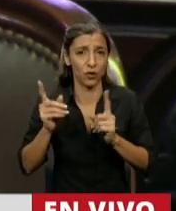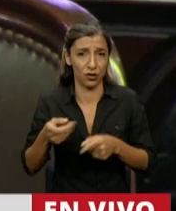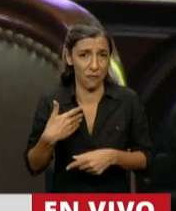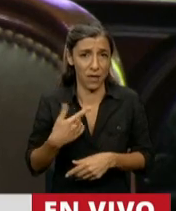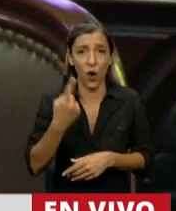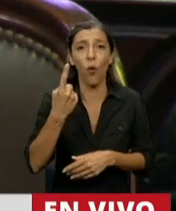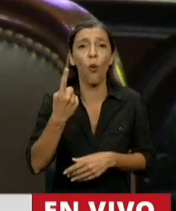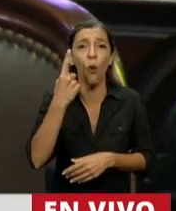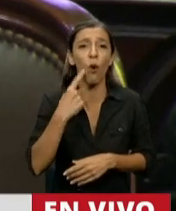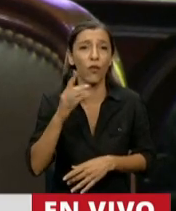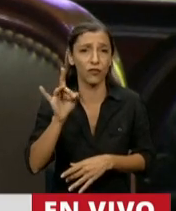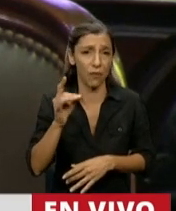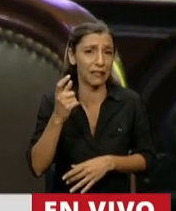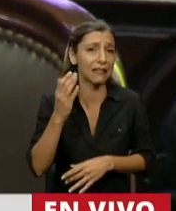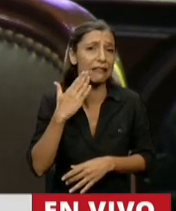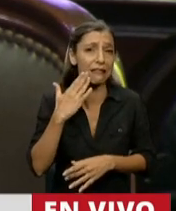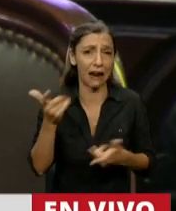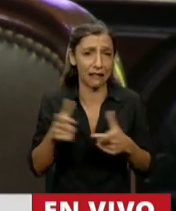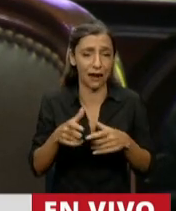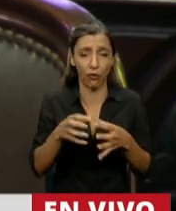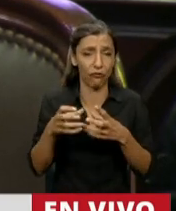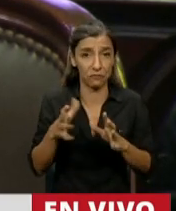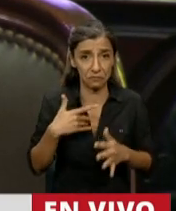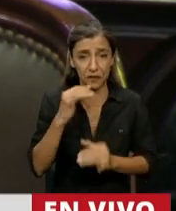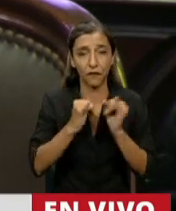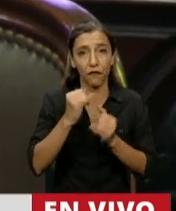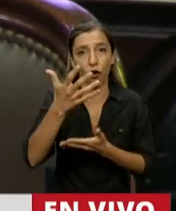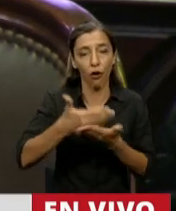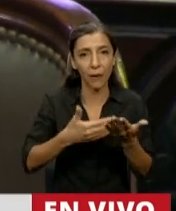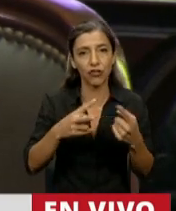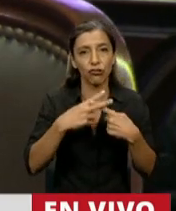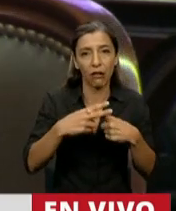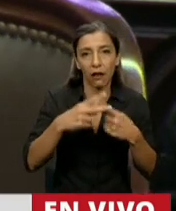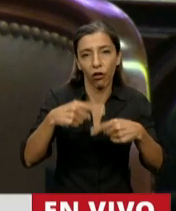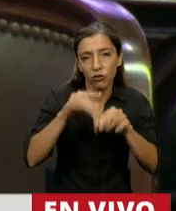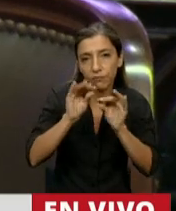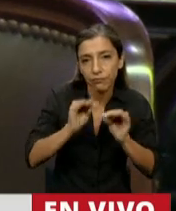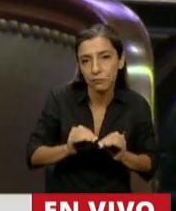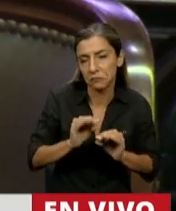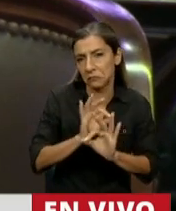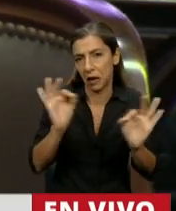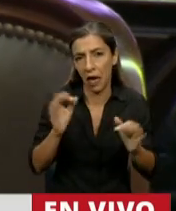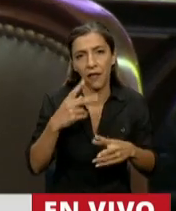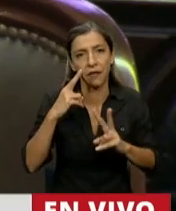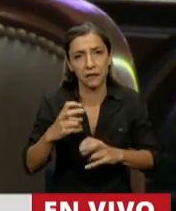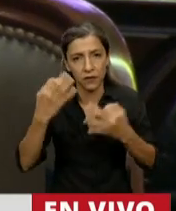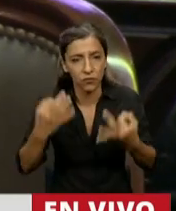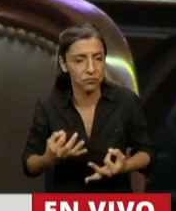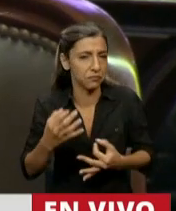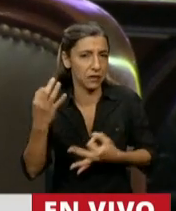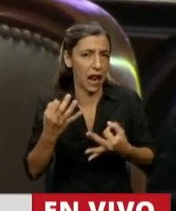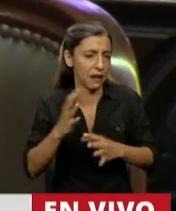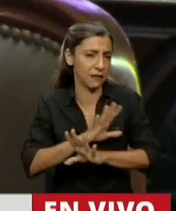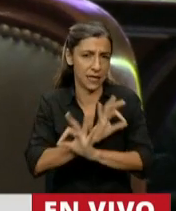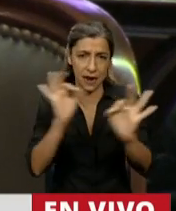sin recibir ningún informe técnico, ningún tipo de análisis por parte ni del